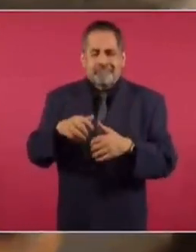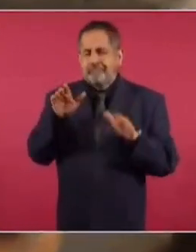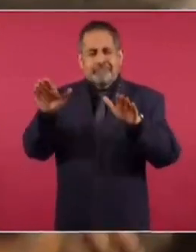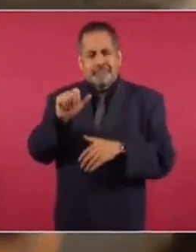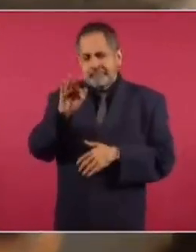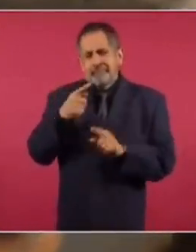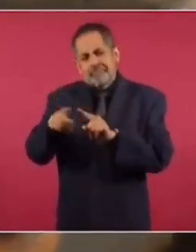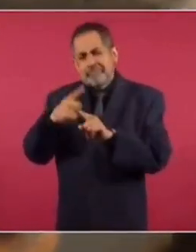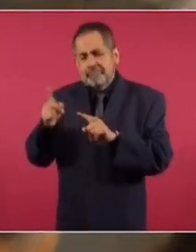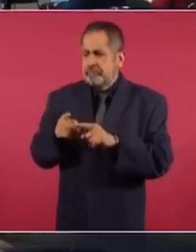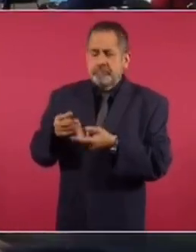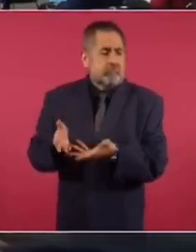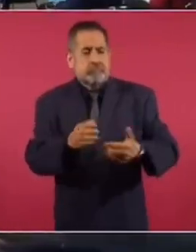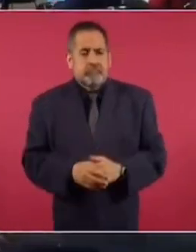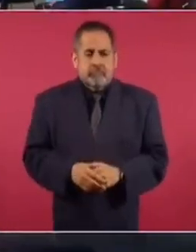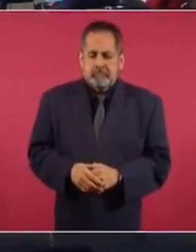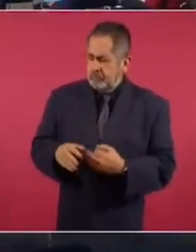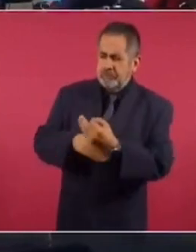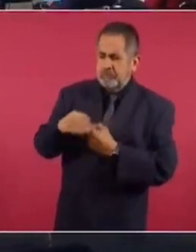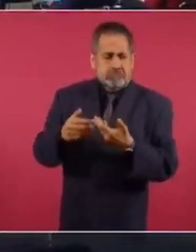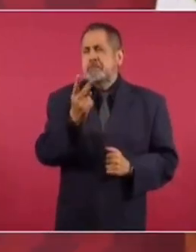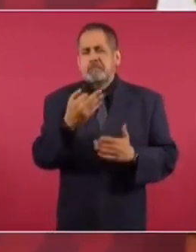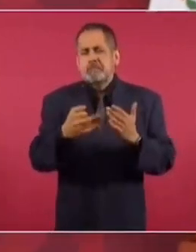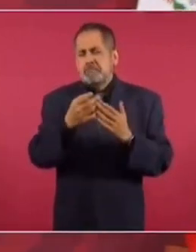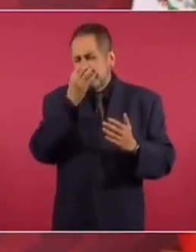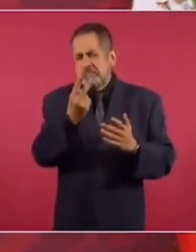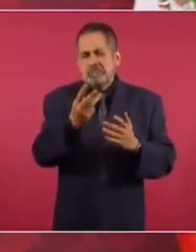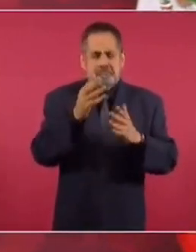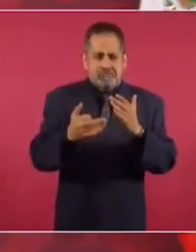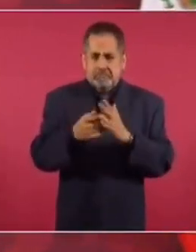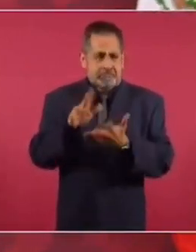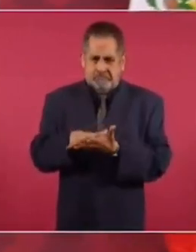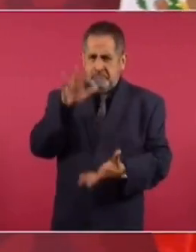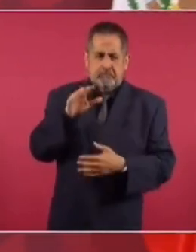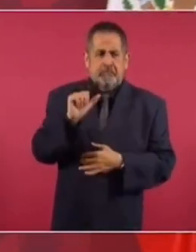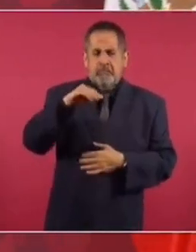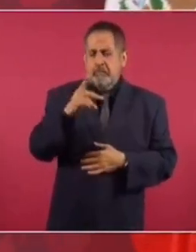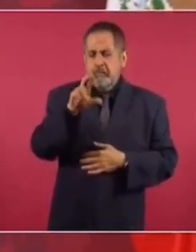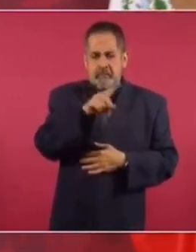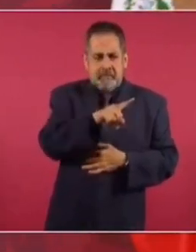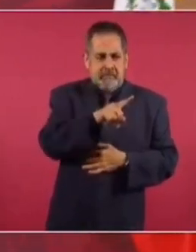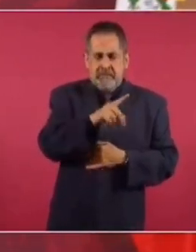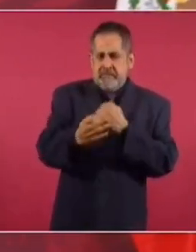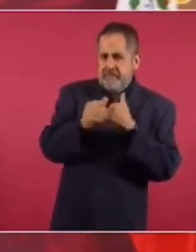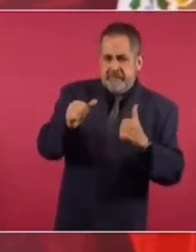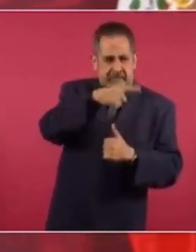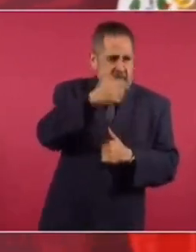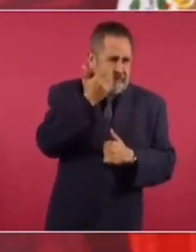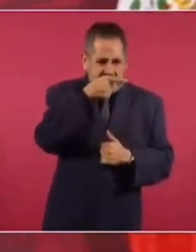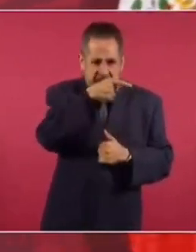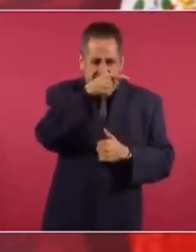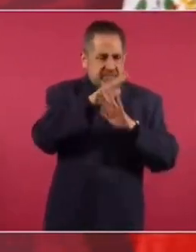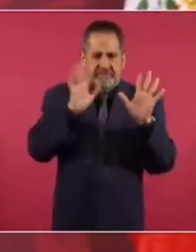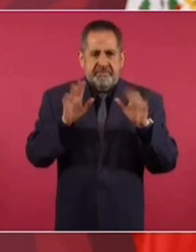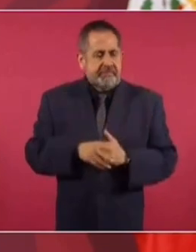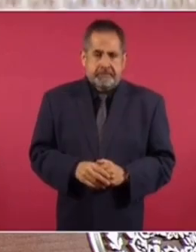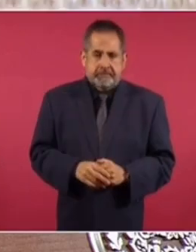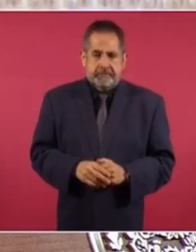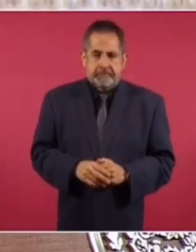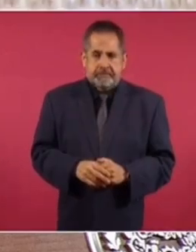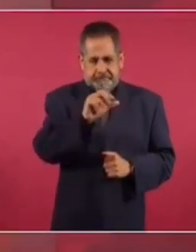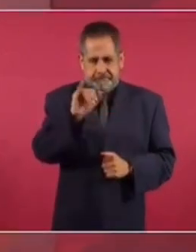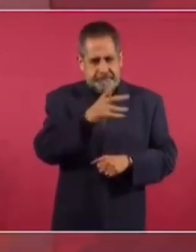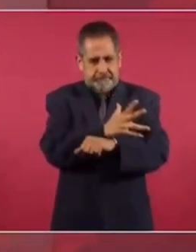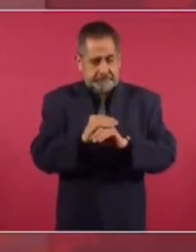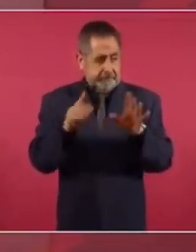hablando, y demás obras que están... Todo se transparenta, todo. Pero todos los amparos han resultado improcedentes.